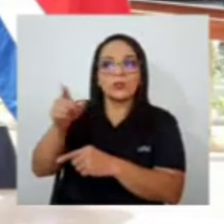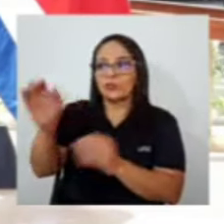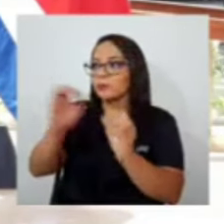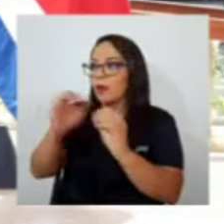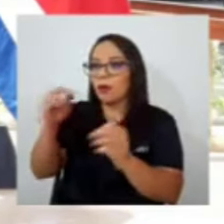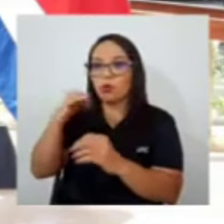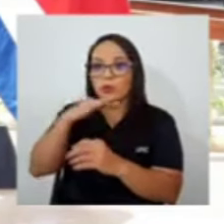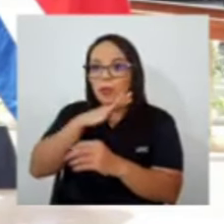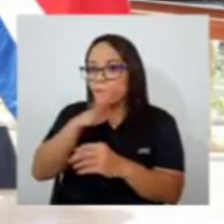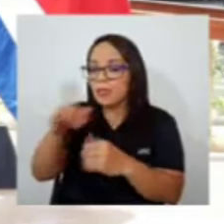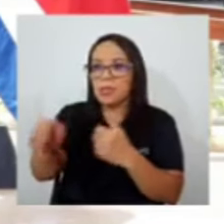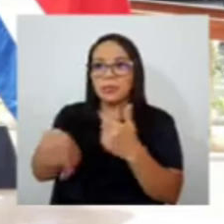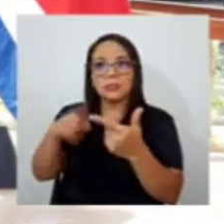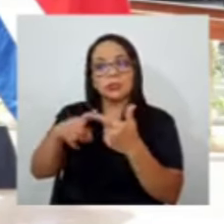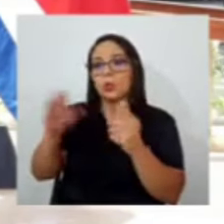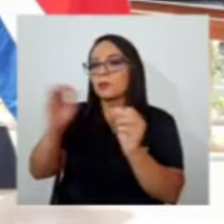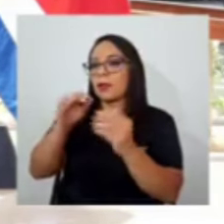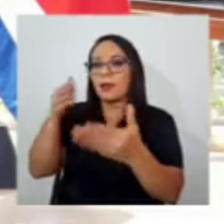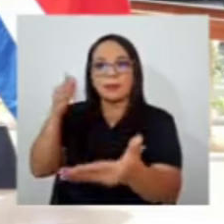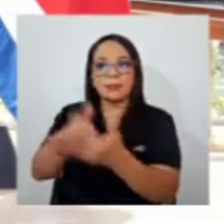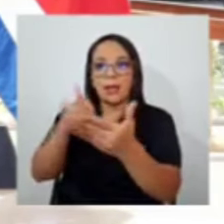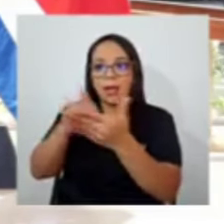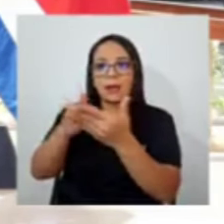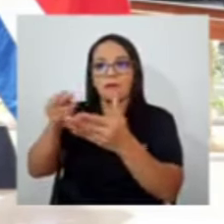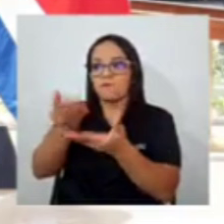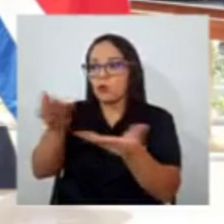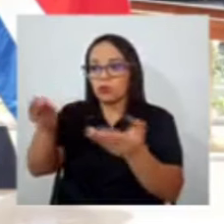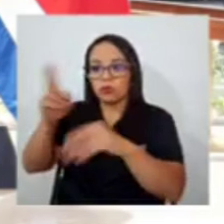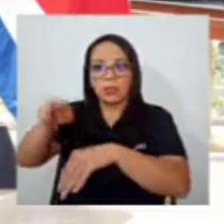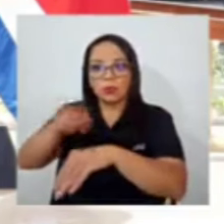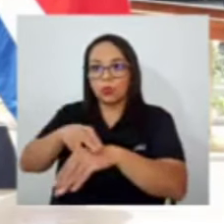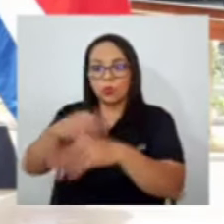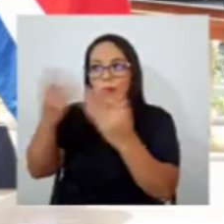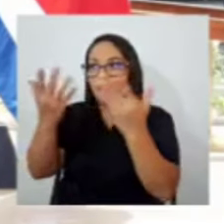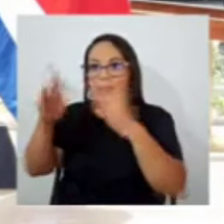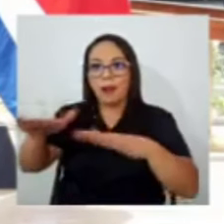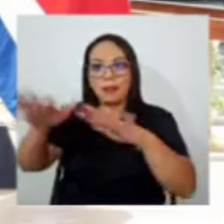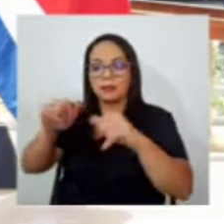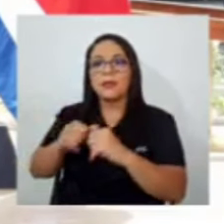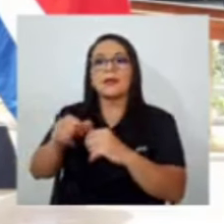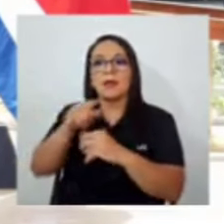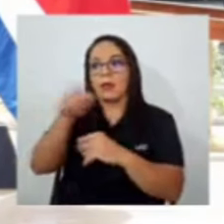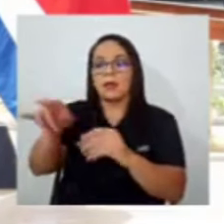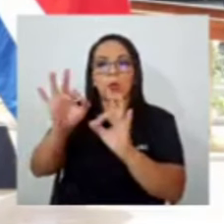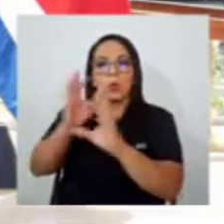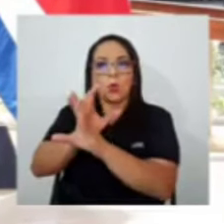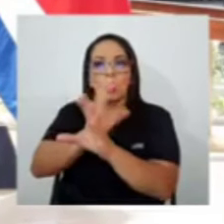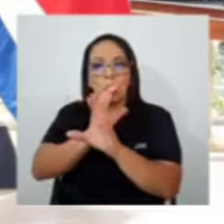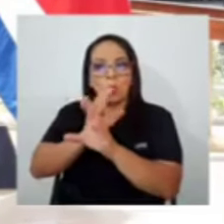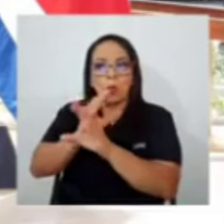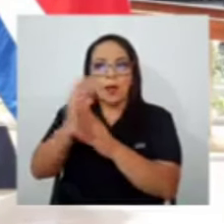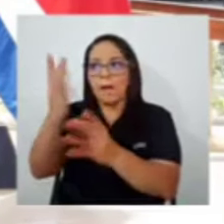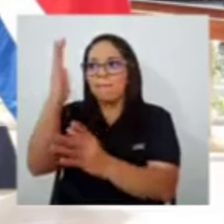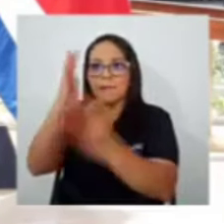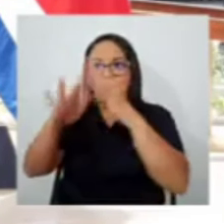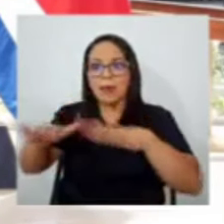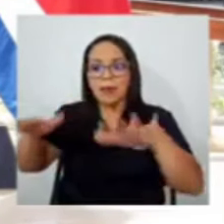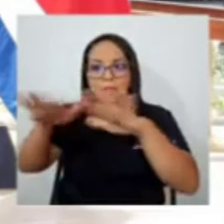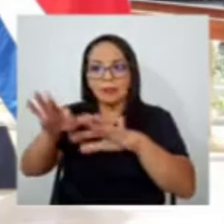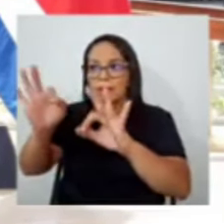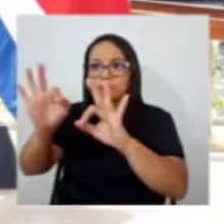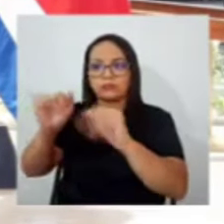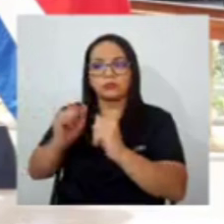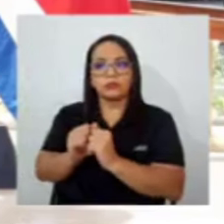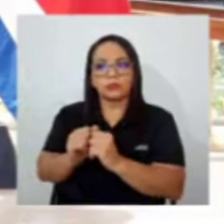dañar sus recursos naturales y son un ícono mundial de preservación del ambiente y de la extracción